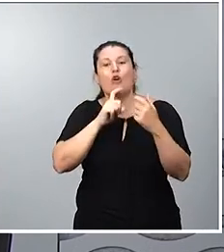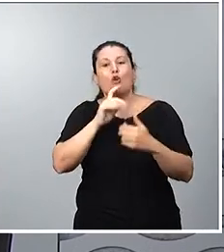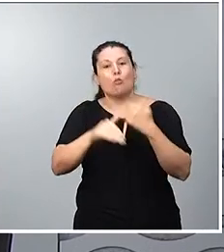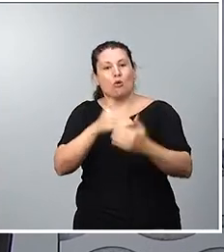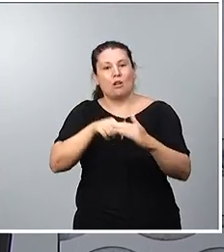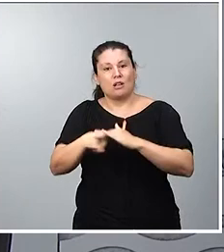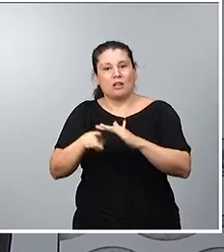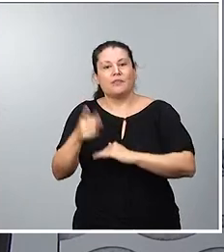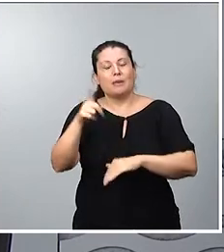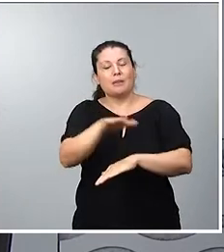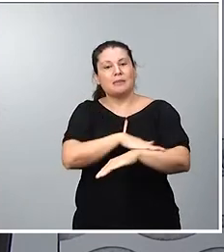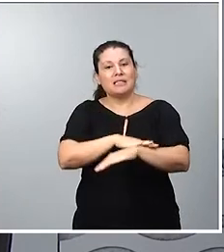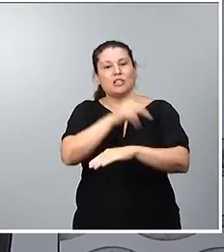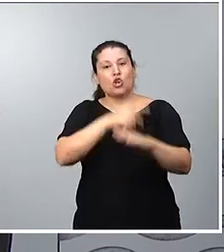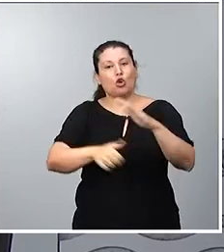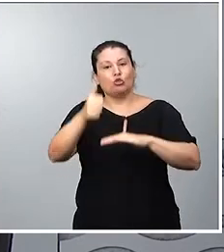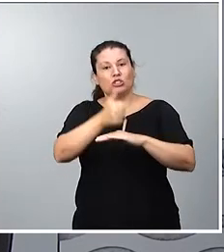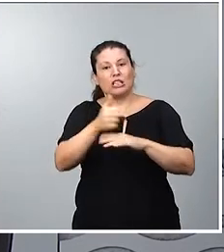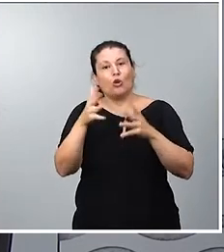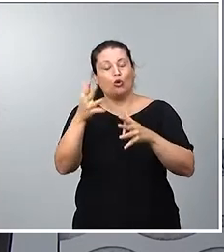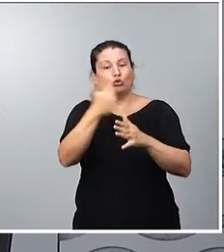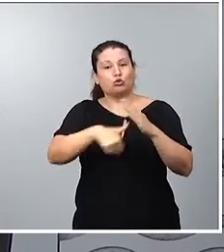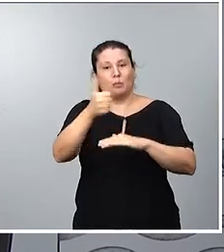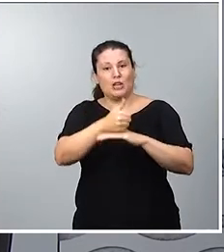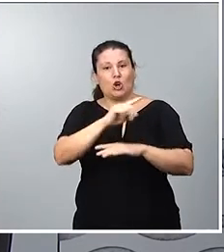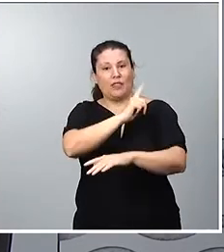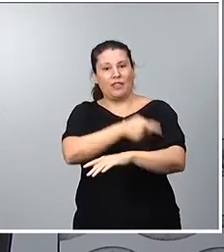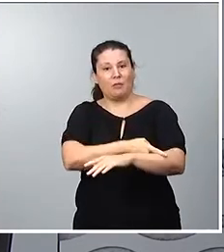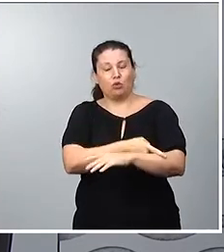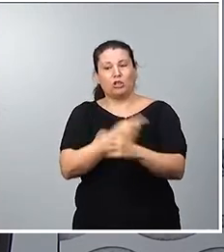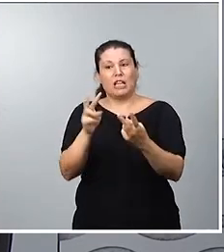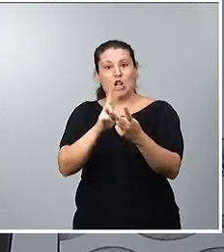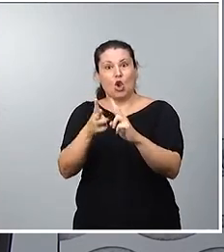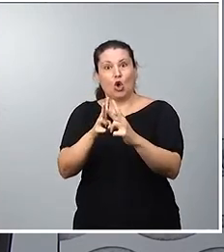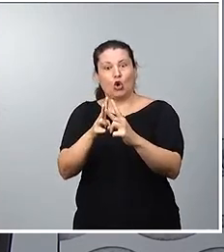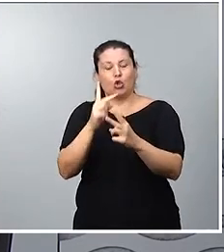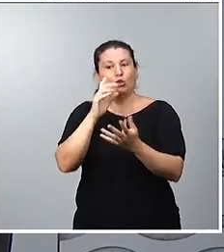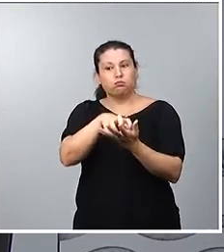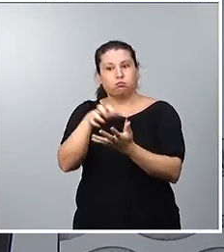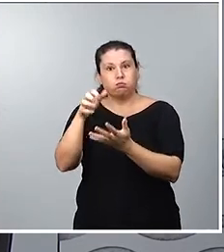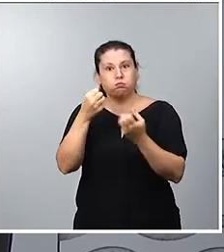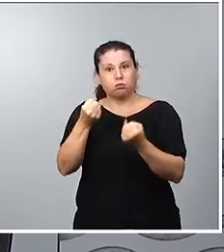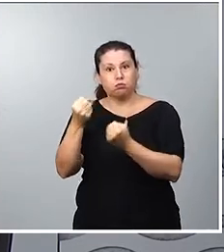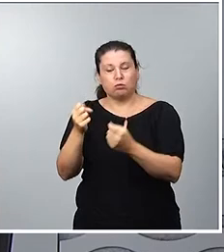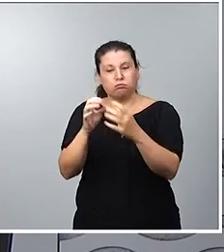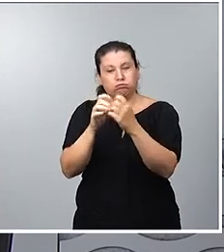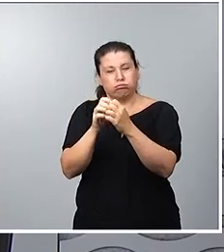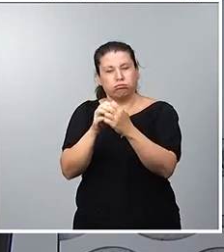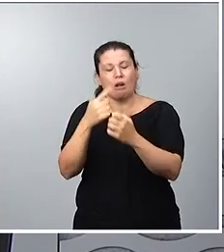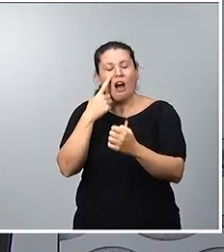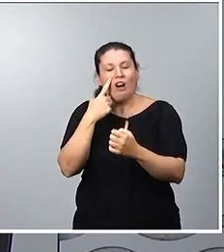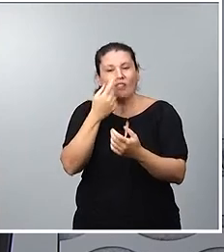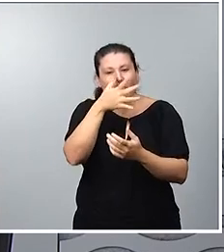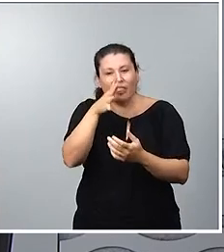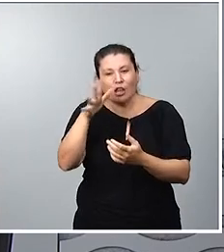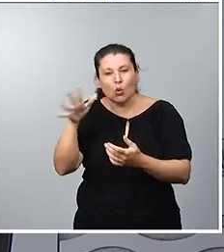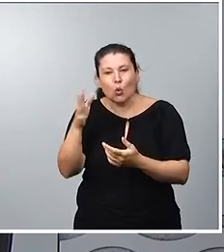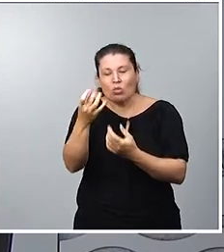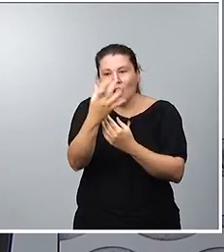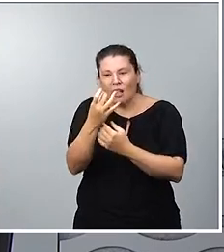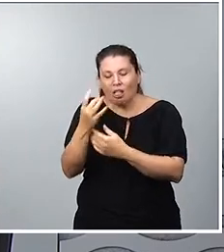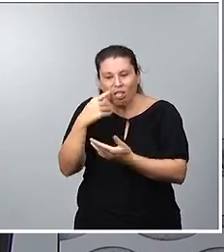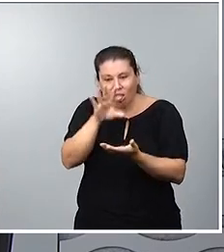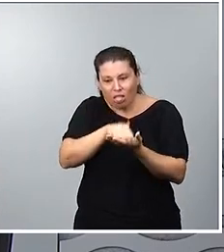Ministerio y del Consejo Superior de Deportes trabajaban a contrarreloj para examinar minuciosamente las denuncias que se han recibido